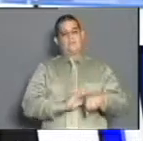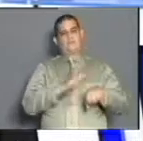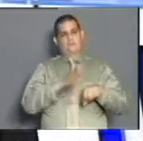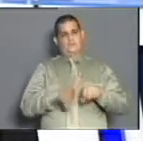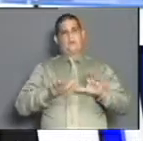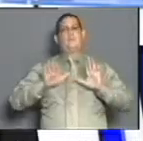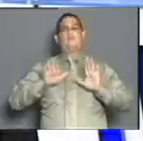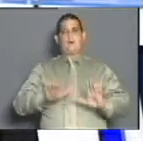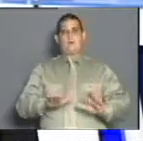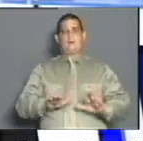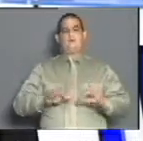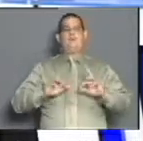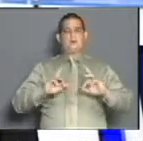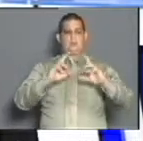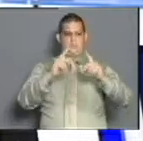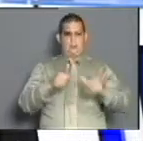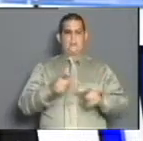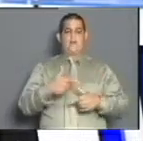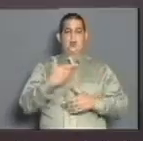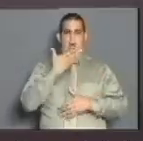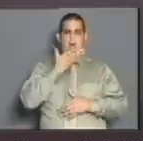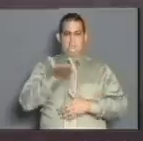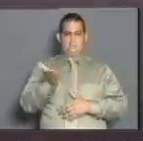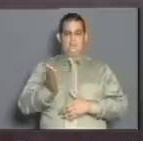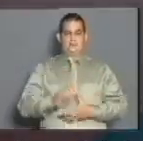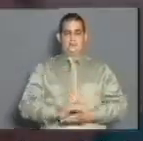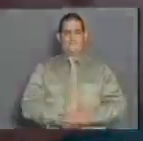Hacemos una pausa y tenemos otros temas para ustedes.